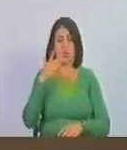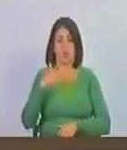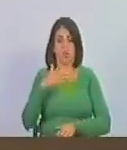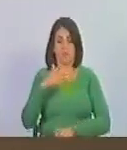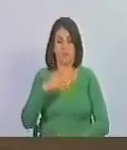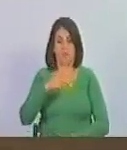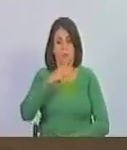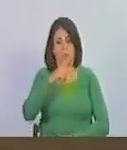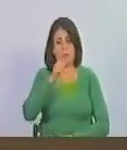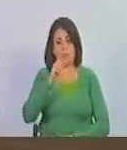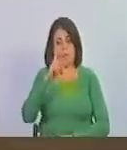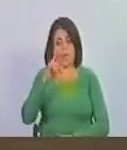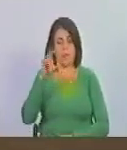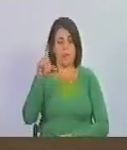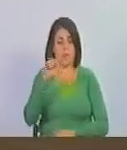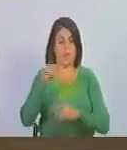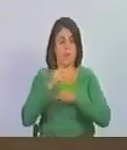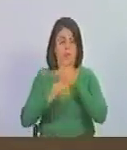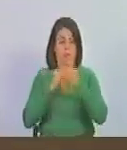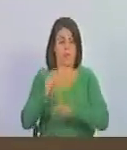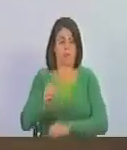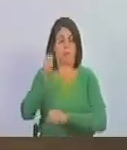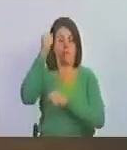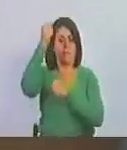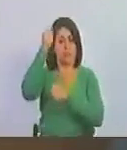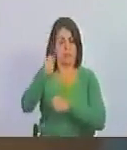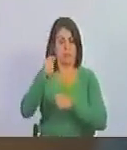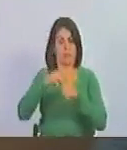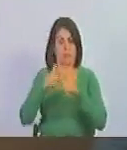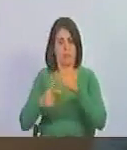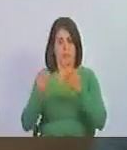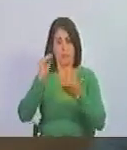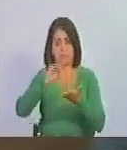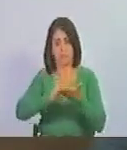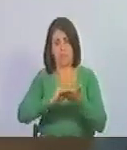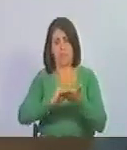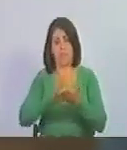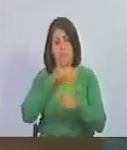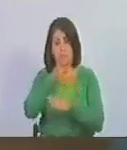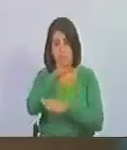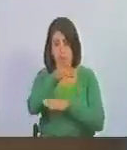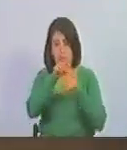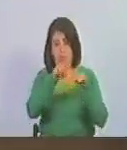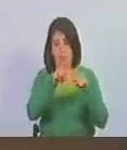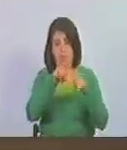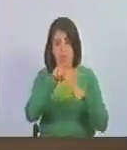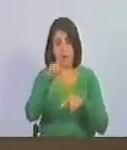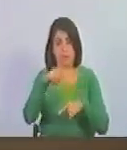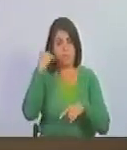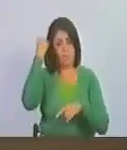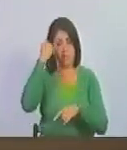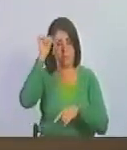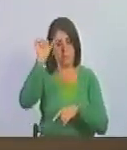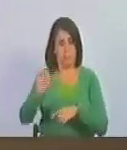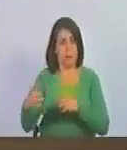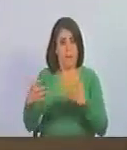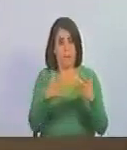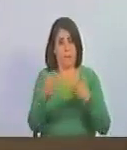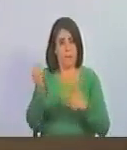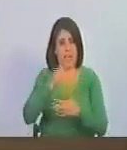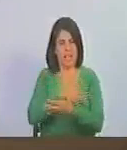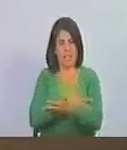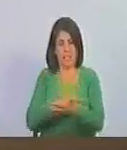almirante Padilla eleva el estandarte de fuego a la carga del abordaje allí incluso es considerada una de las batallas más